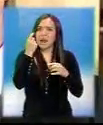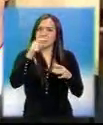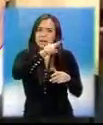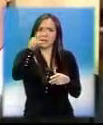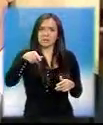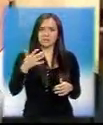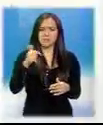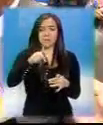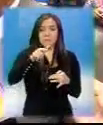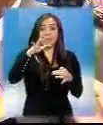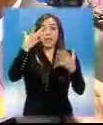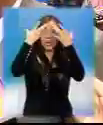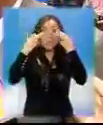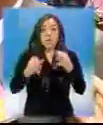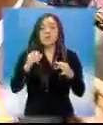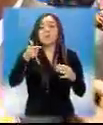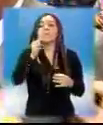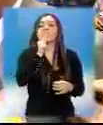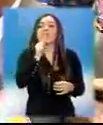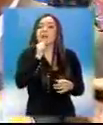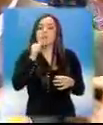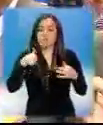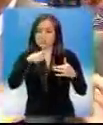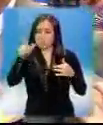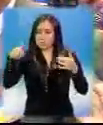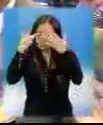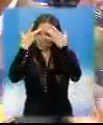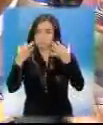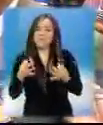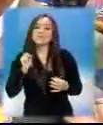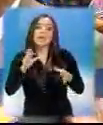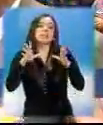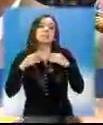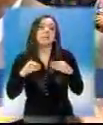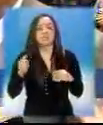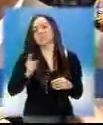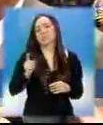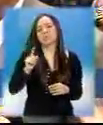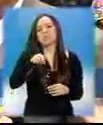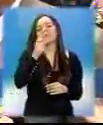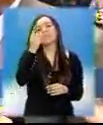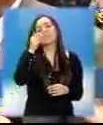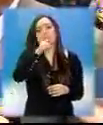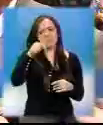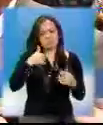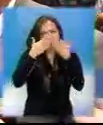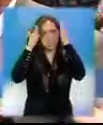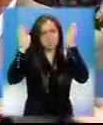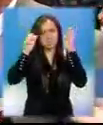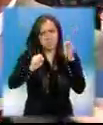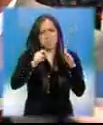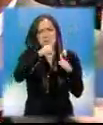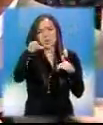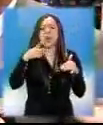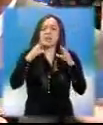cuál es la posición del sector privado. Ha habido una posición, digamos, flexible, abierta, de escuchar sugerencias. Me parece que todavía